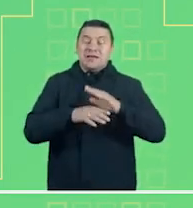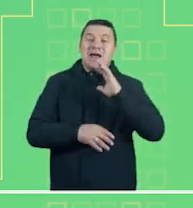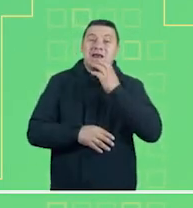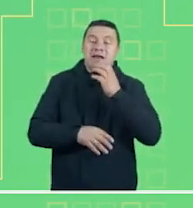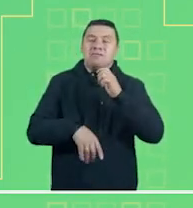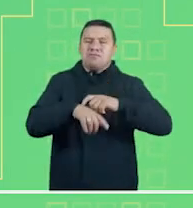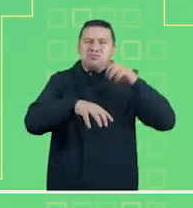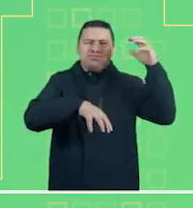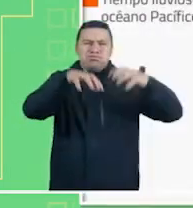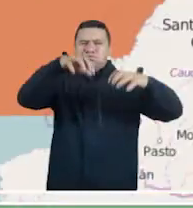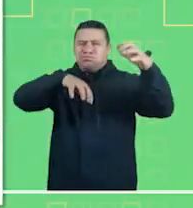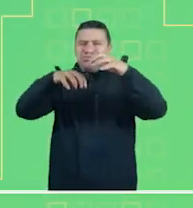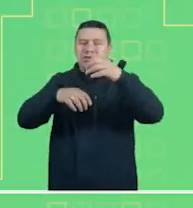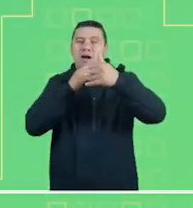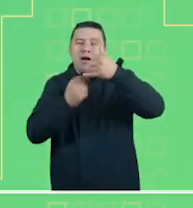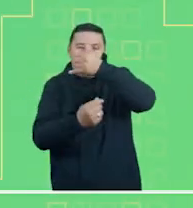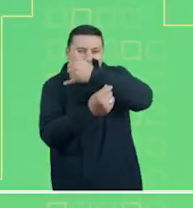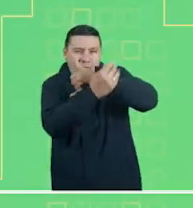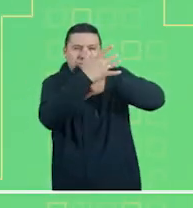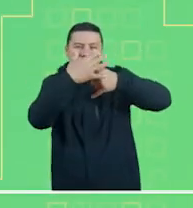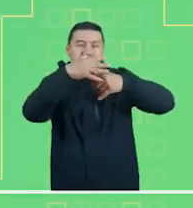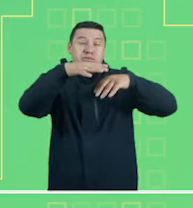alerta roja por posibles deslizamientos.